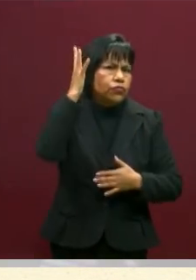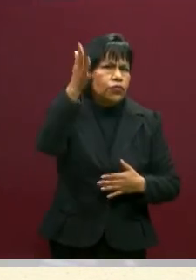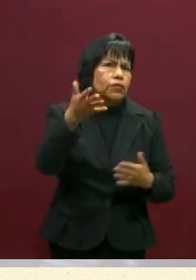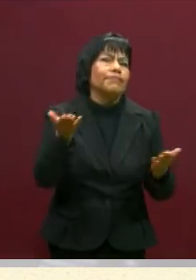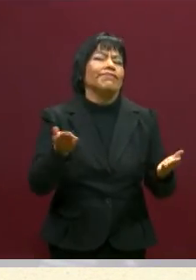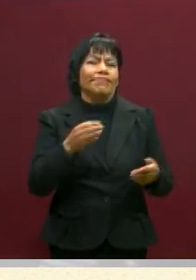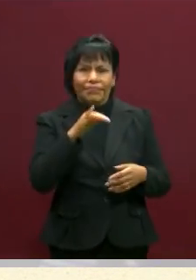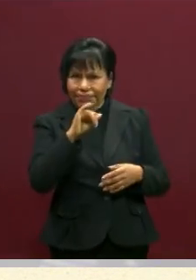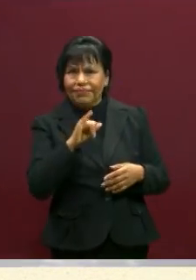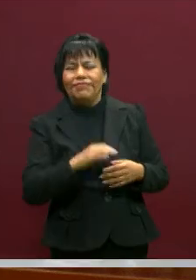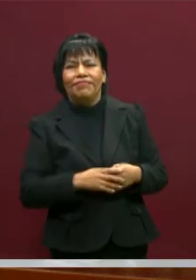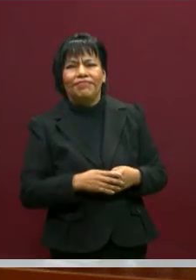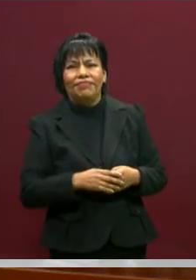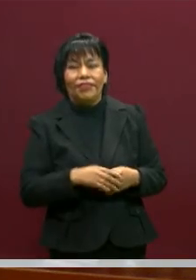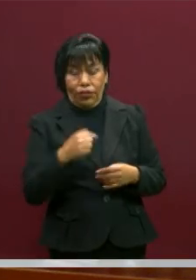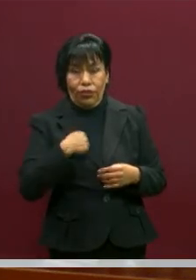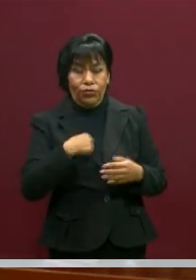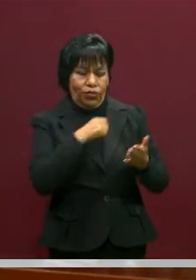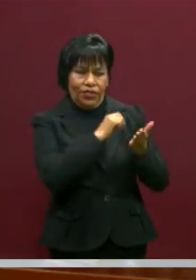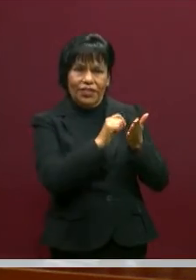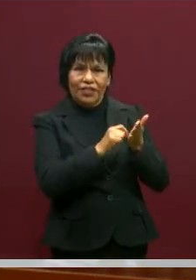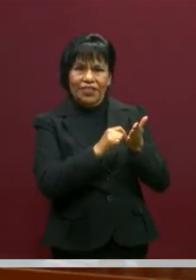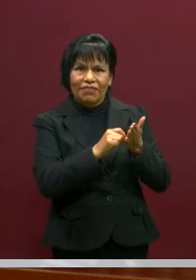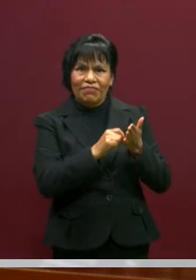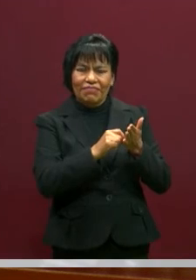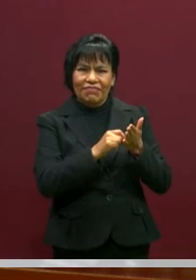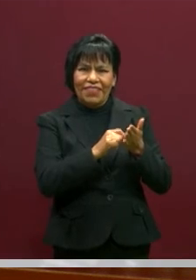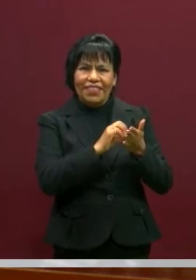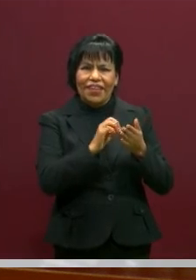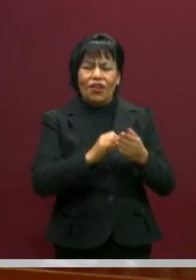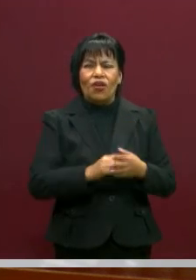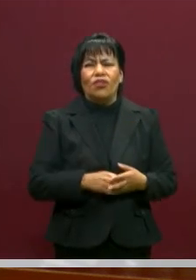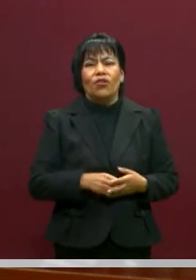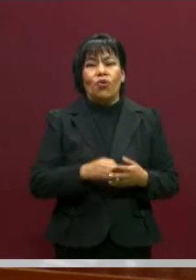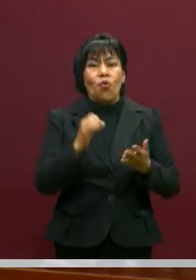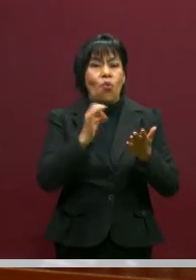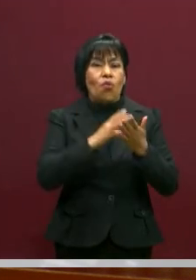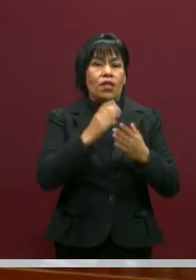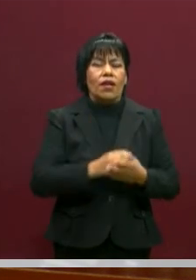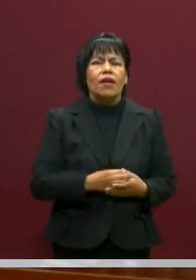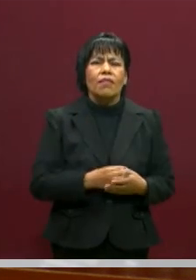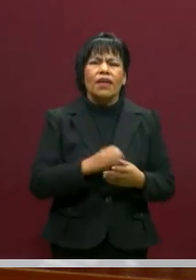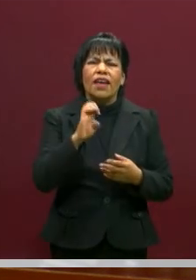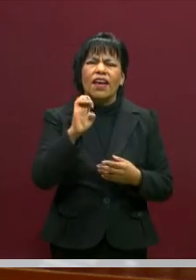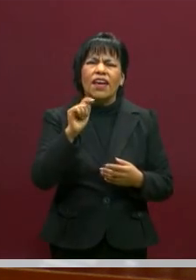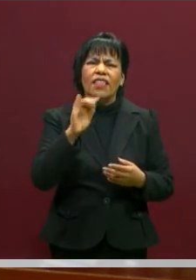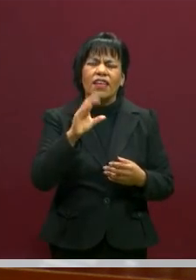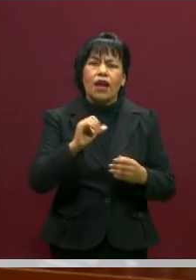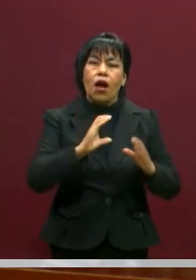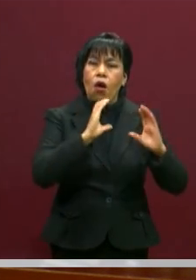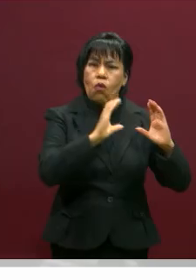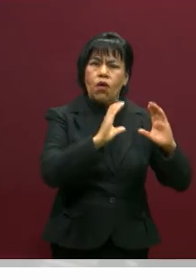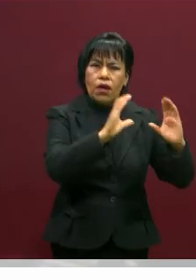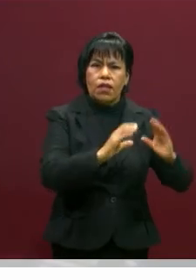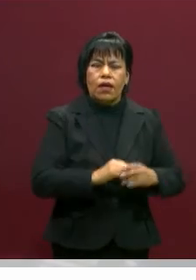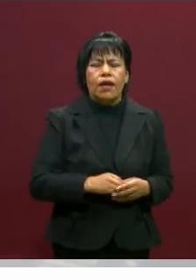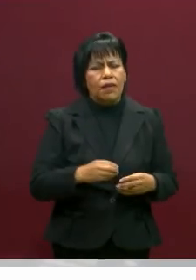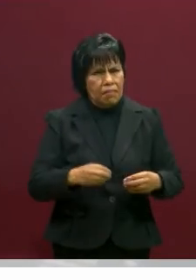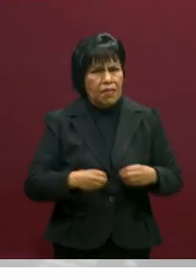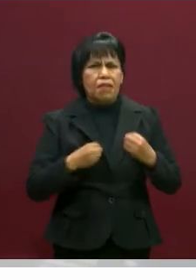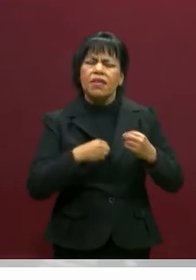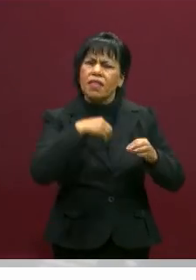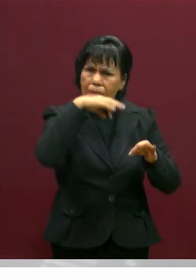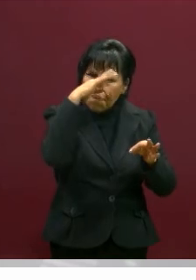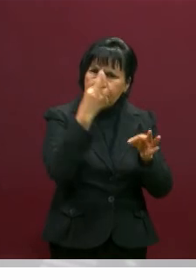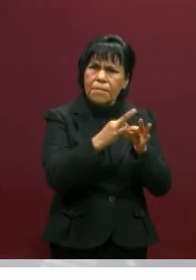anoté algo para que lo diga tal cual. Solamente una ética del cuidado, vivida con congruencia